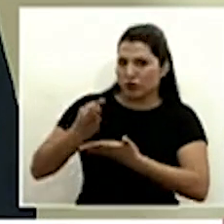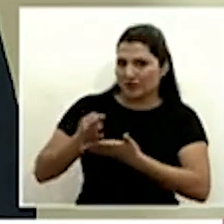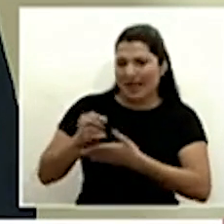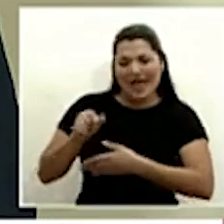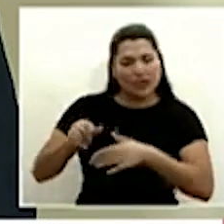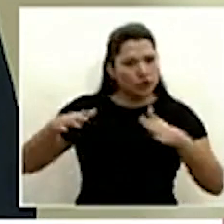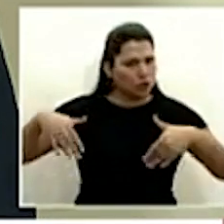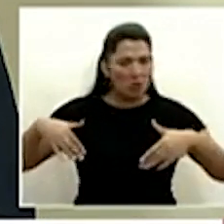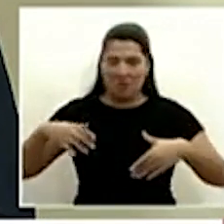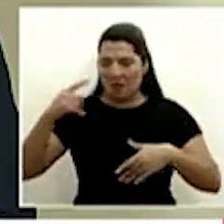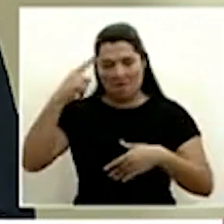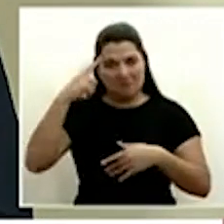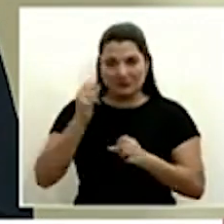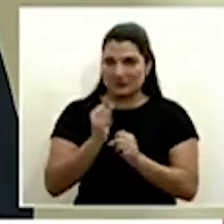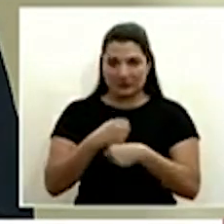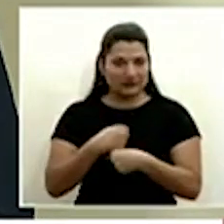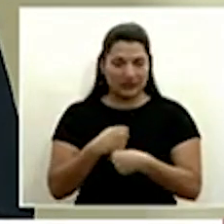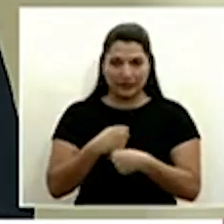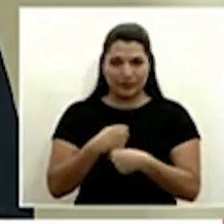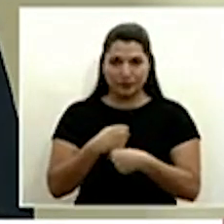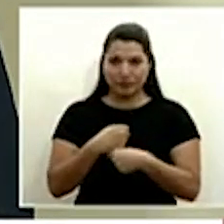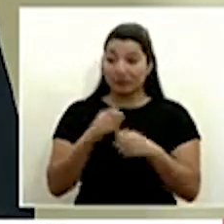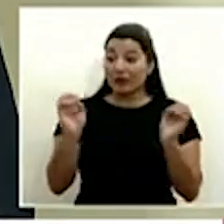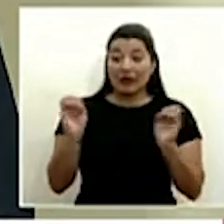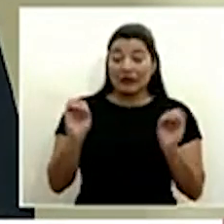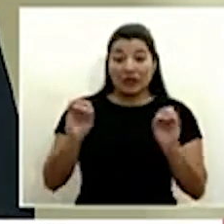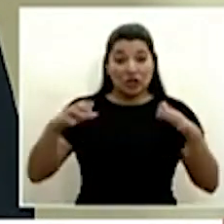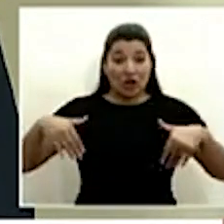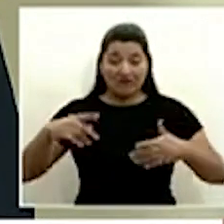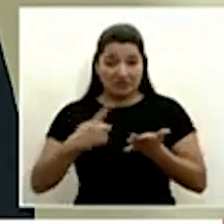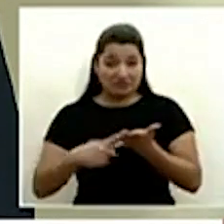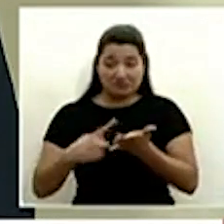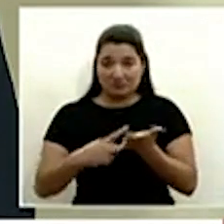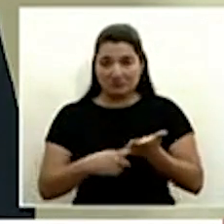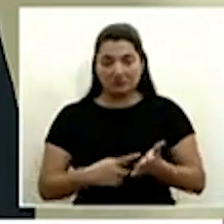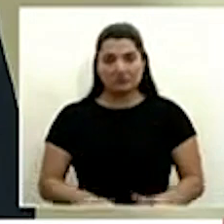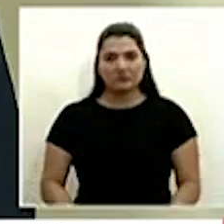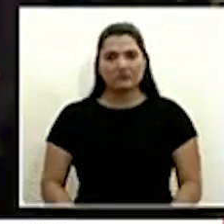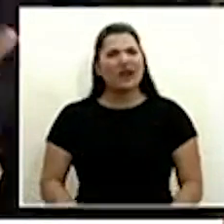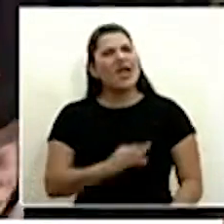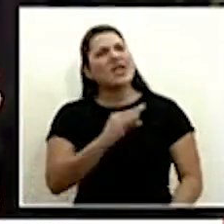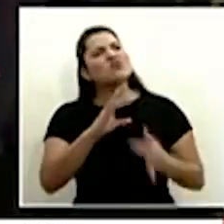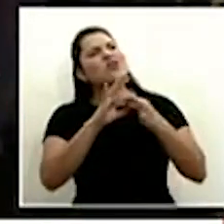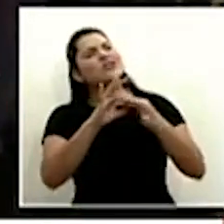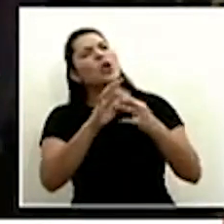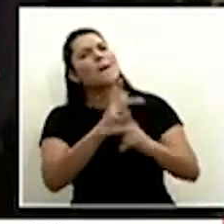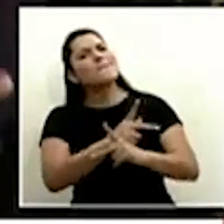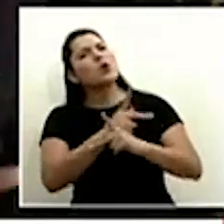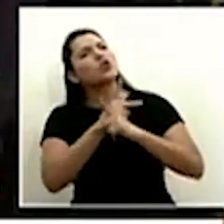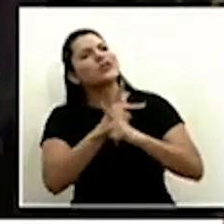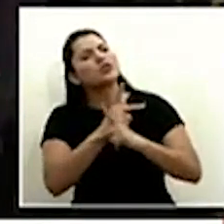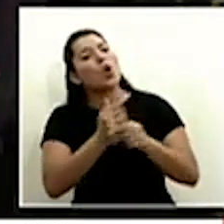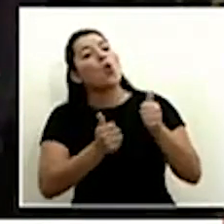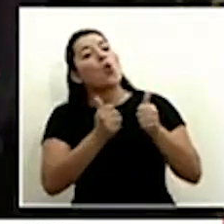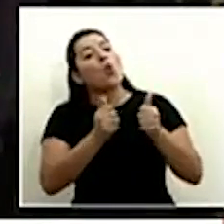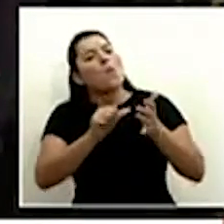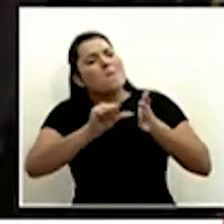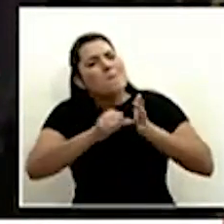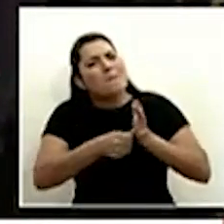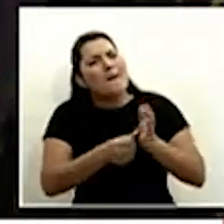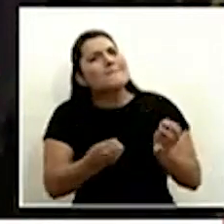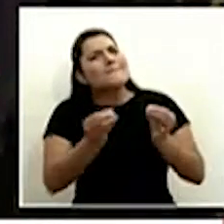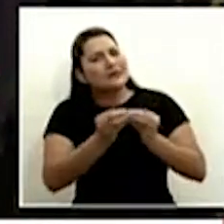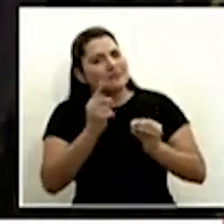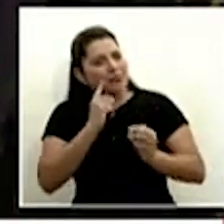considerando en este momento ni tan siquiera lo hemos valorado y sobre la protección adicional que podrían recibir los